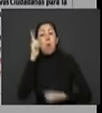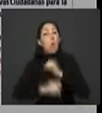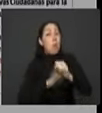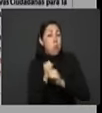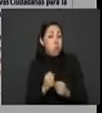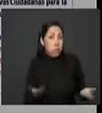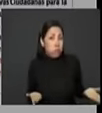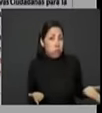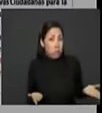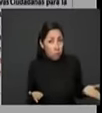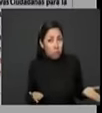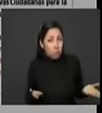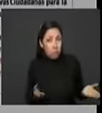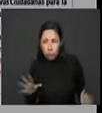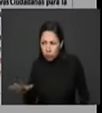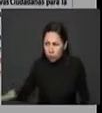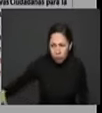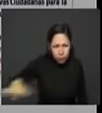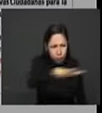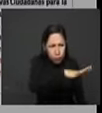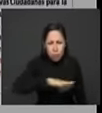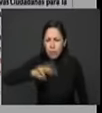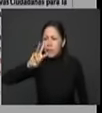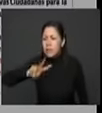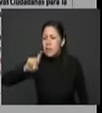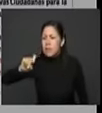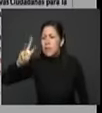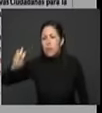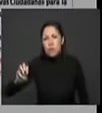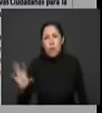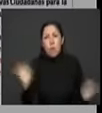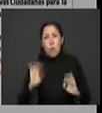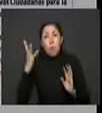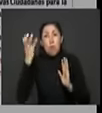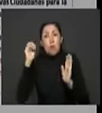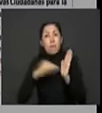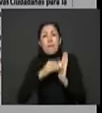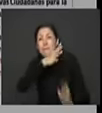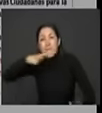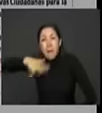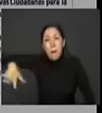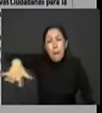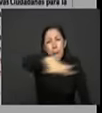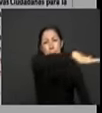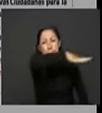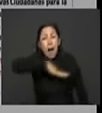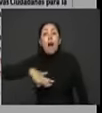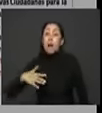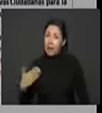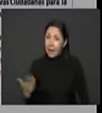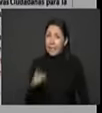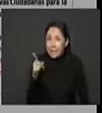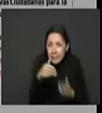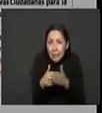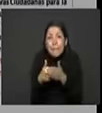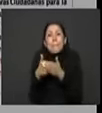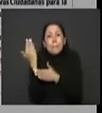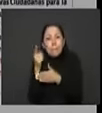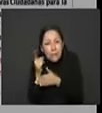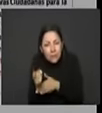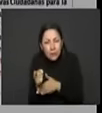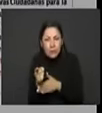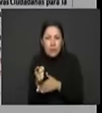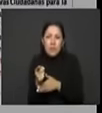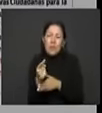para cubrir los 368 municipios y las 40 mil veredas de las que estamos hablando. Ese es el primer paso y en eso no hay que